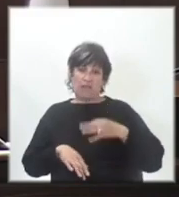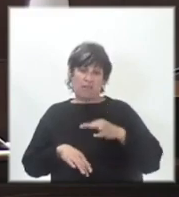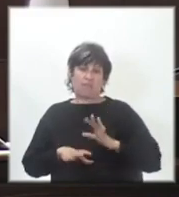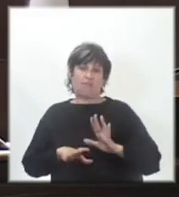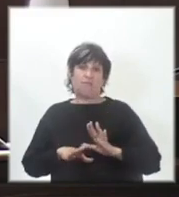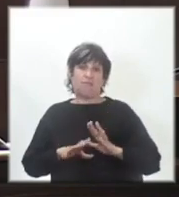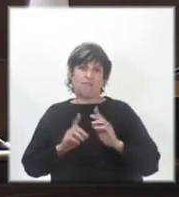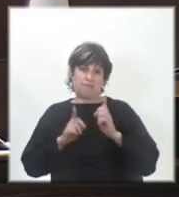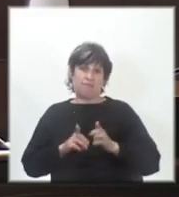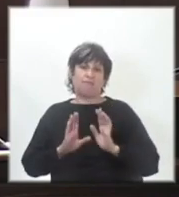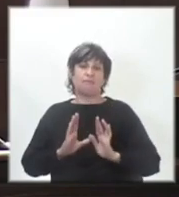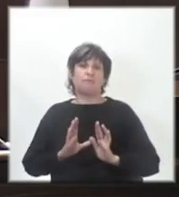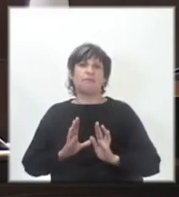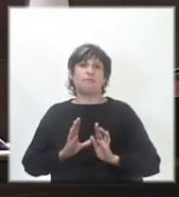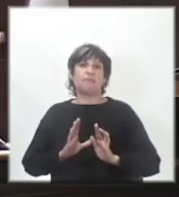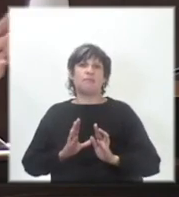todo.